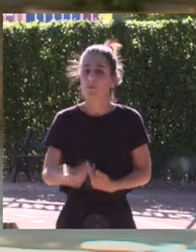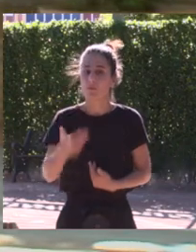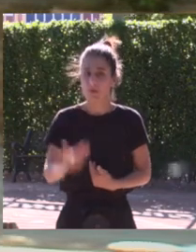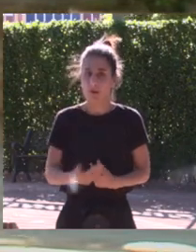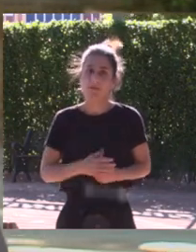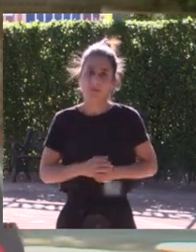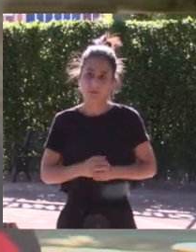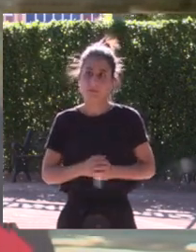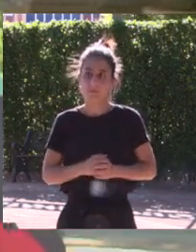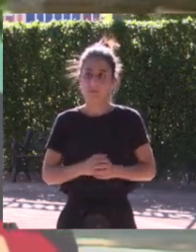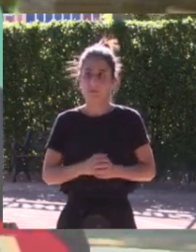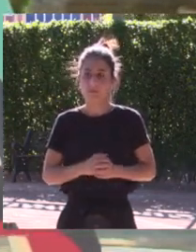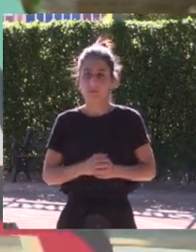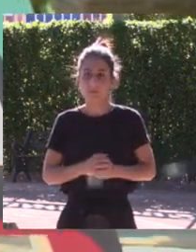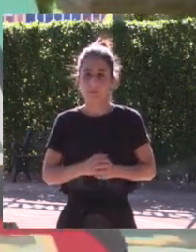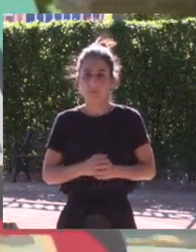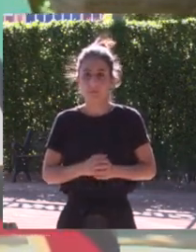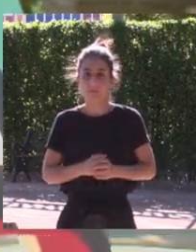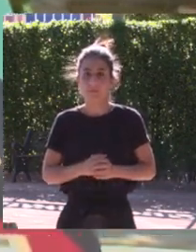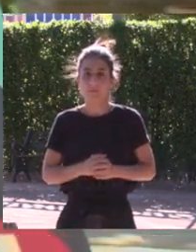fundamental que contar